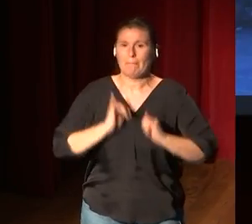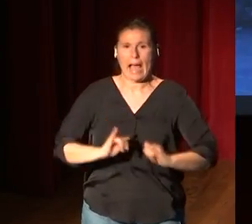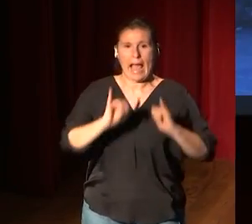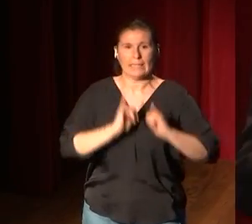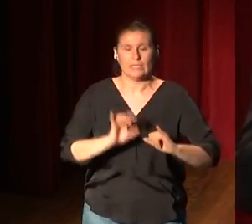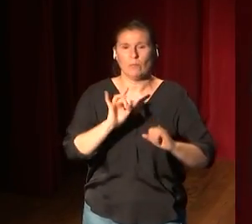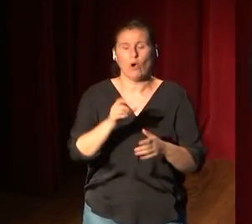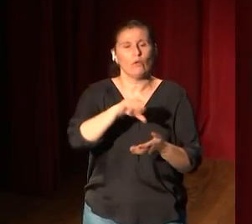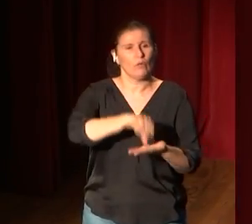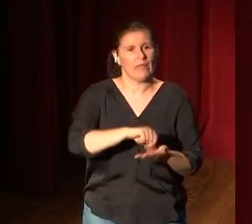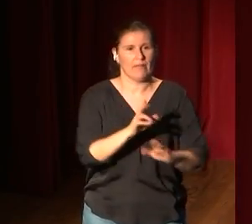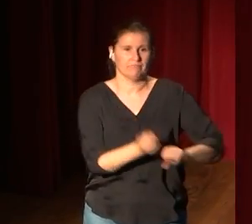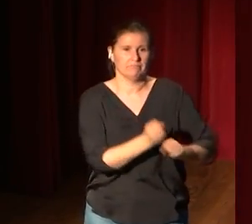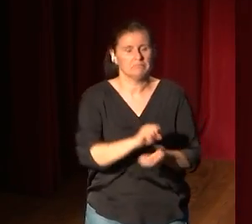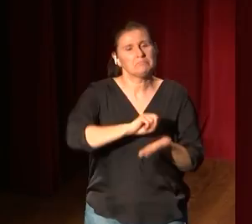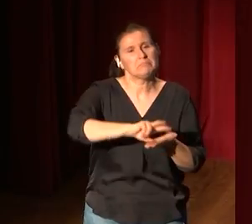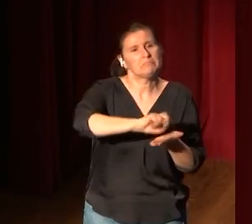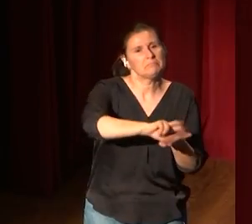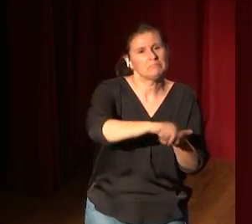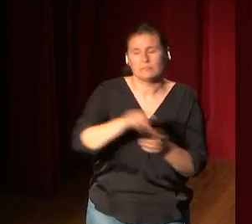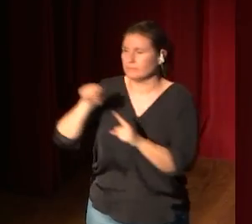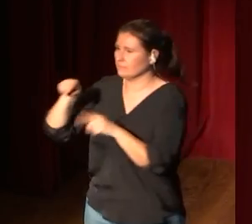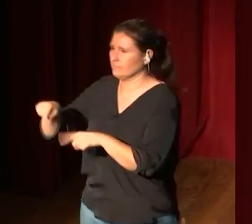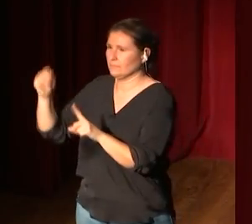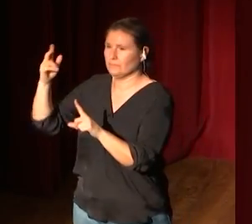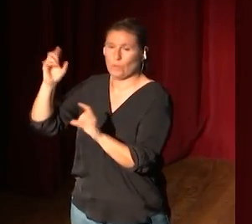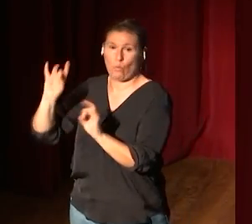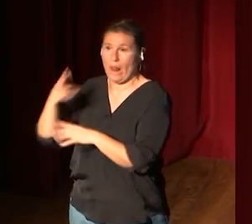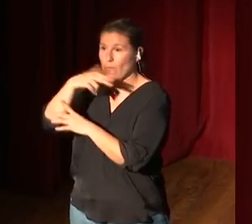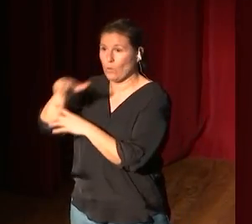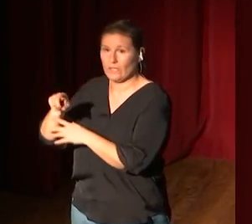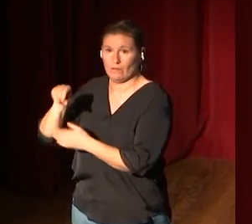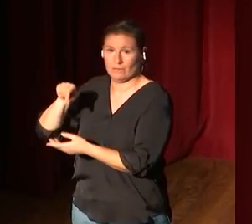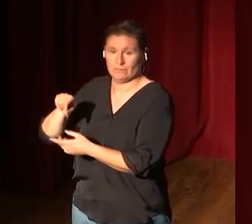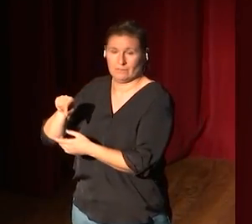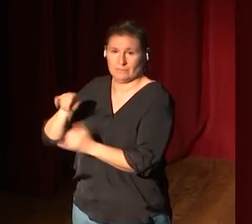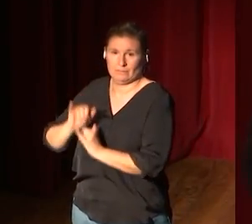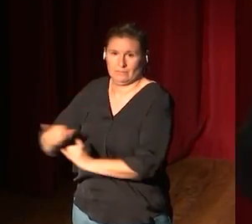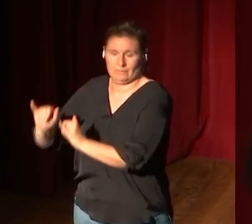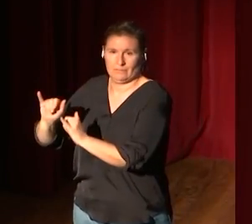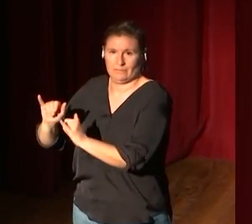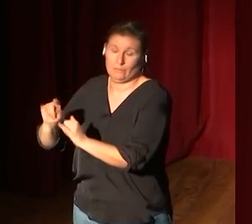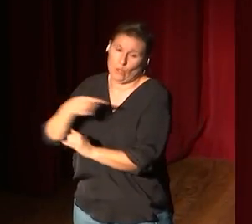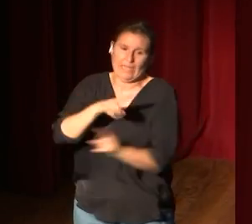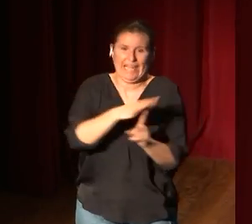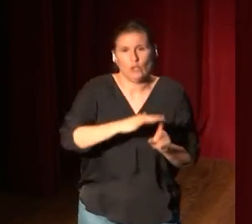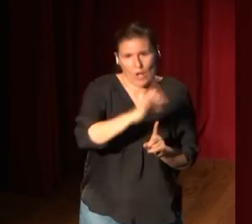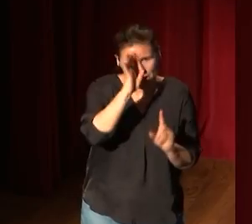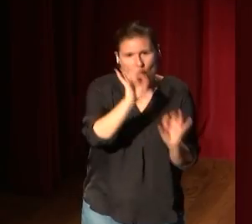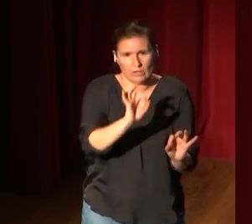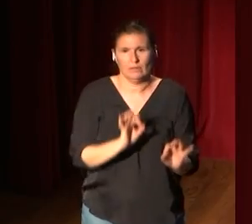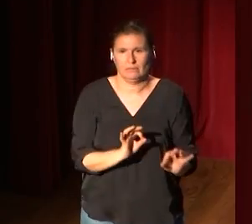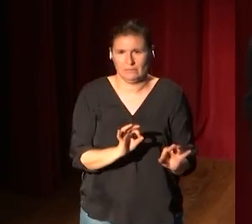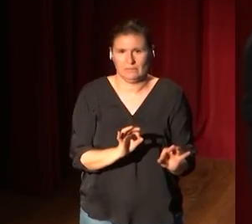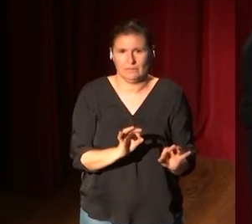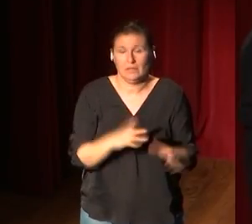lo tienes por el museo. Un poquito más contextualizado, ¿vale? Porque, claro, tienes el entorno. Pero, bueno, bueno, pues lo mismo